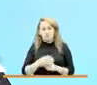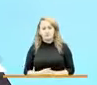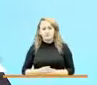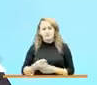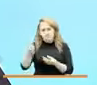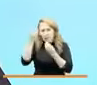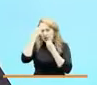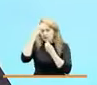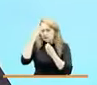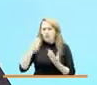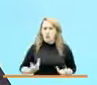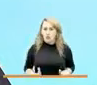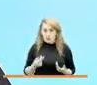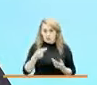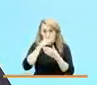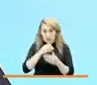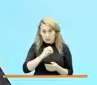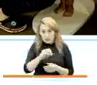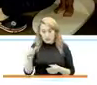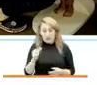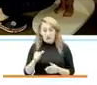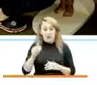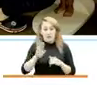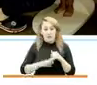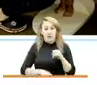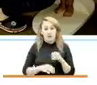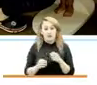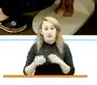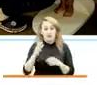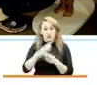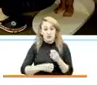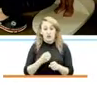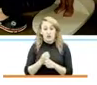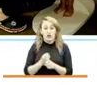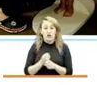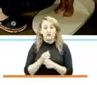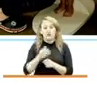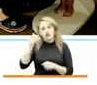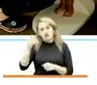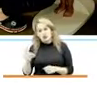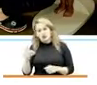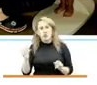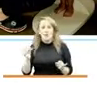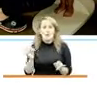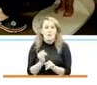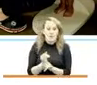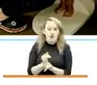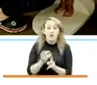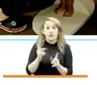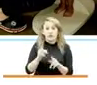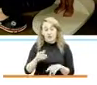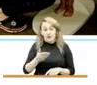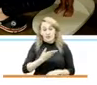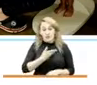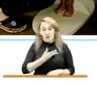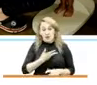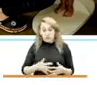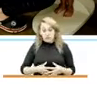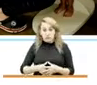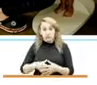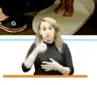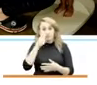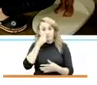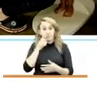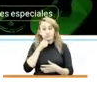los niños y niñas menores de 5 años que tuvieran un bajo peso o baja talla así como madres gestantes con bajos